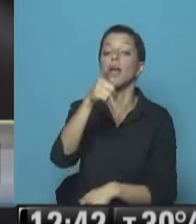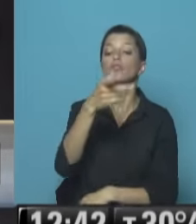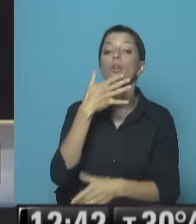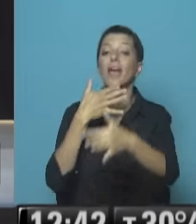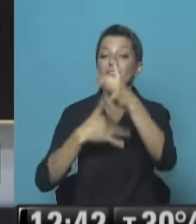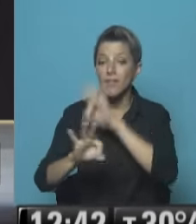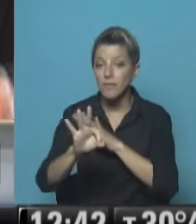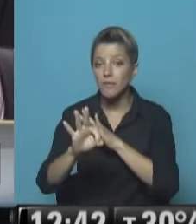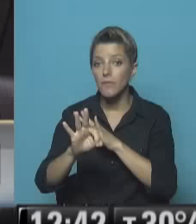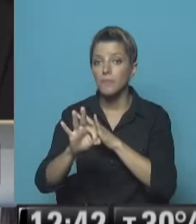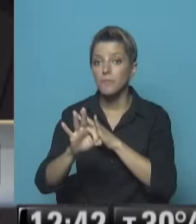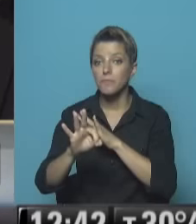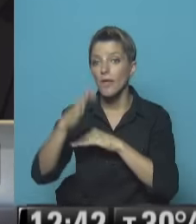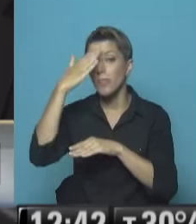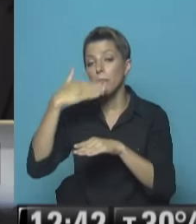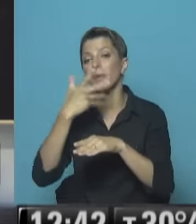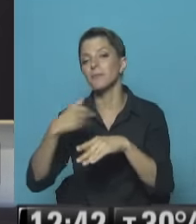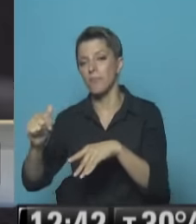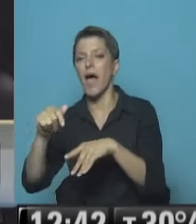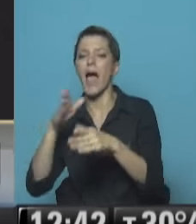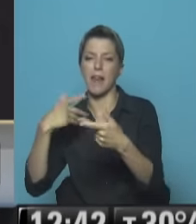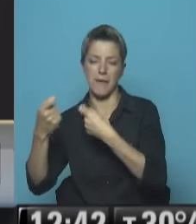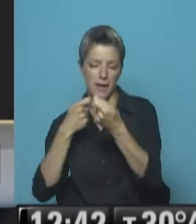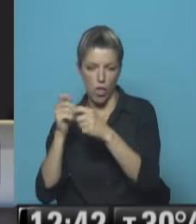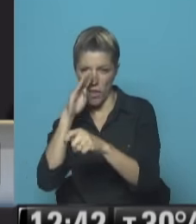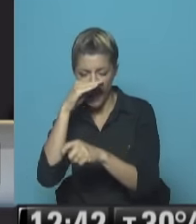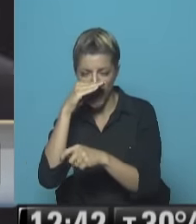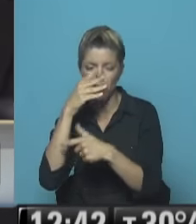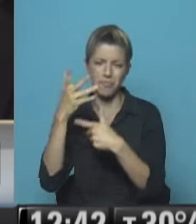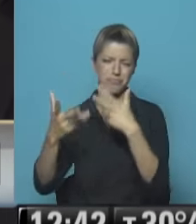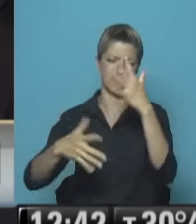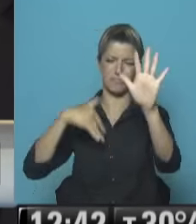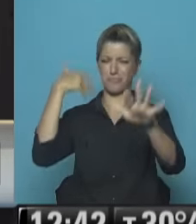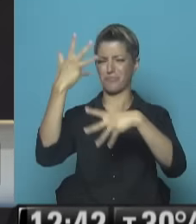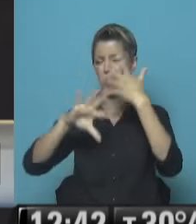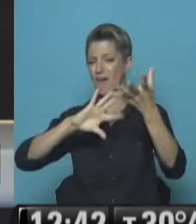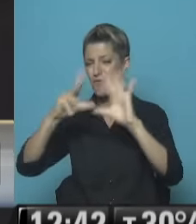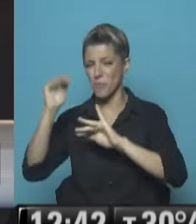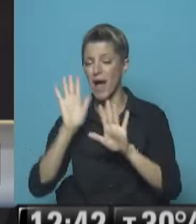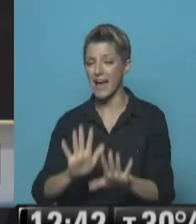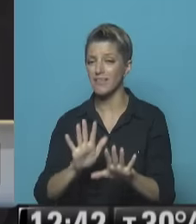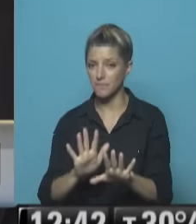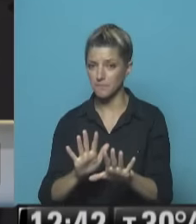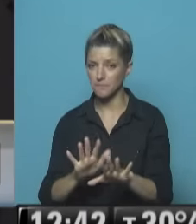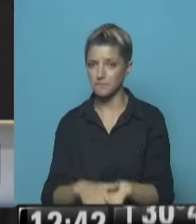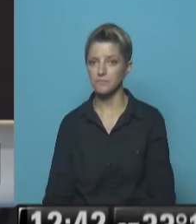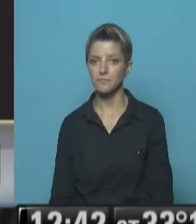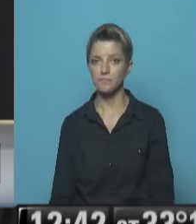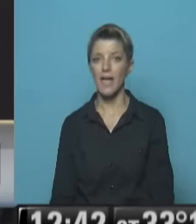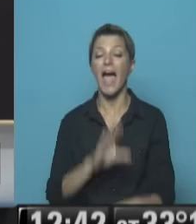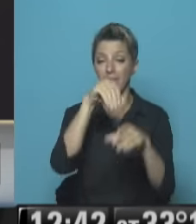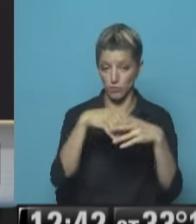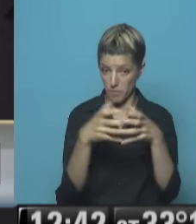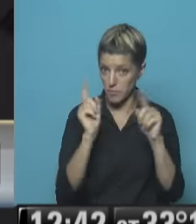Resulta que no se dedican a importación Sino que se van al mercado negro Digamos, todo este mecanismo Dentro del propio